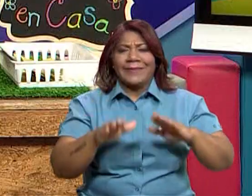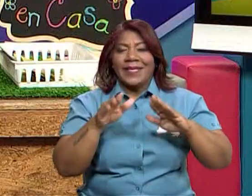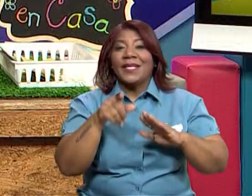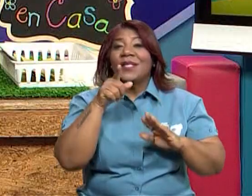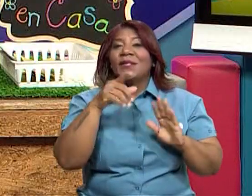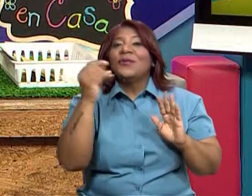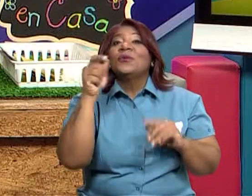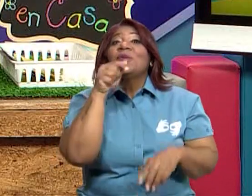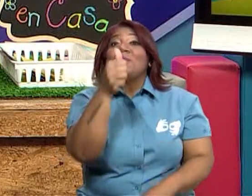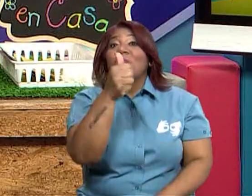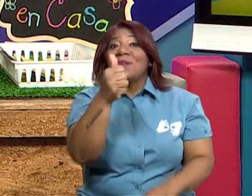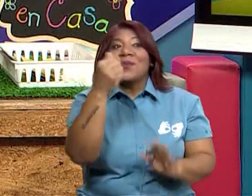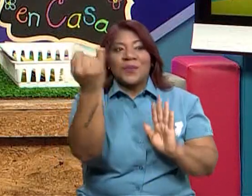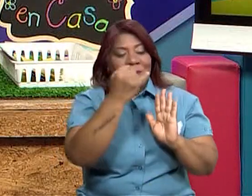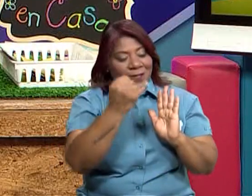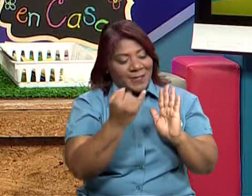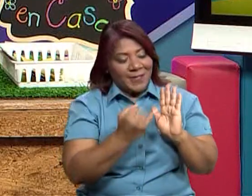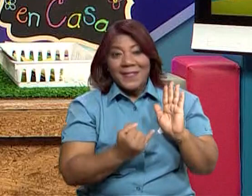para poder entonces